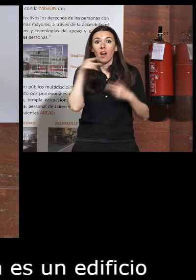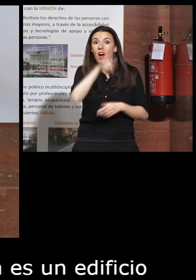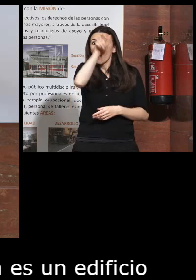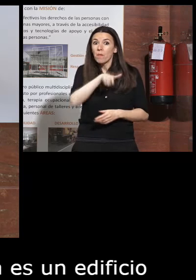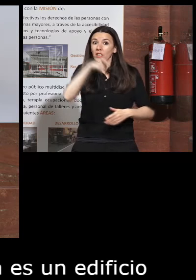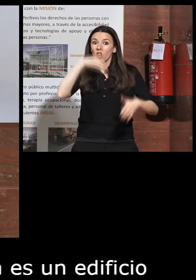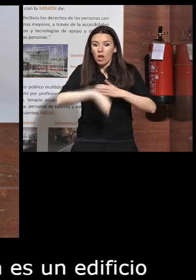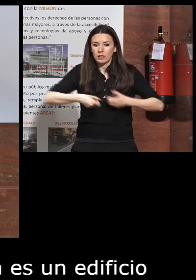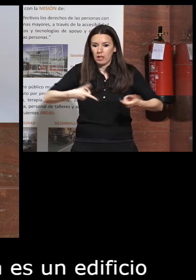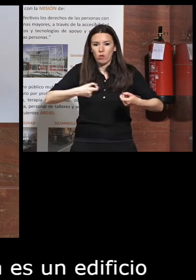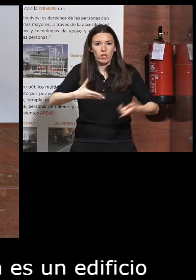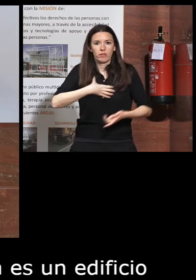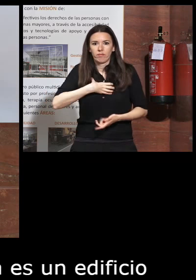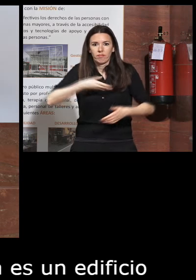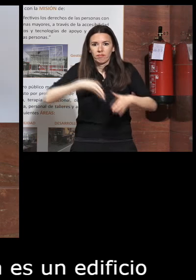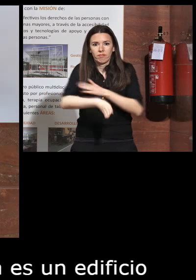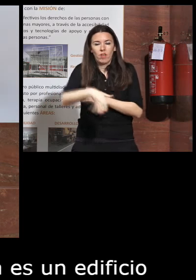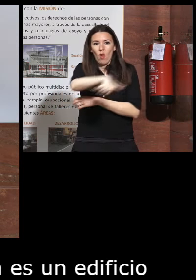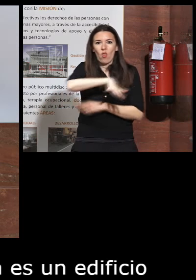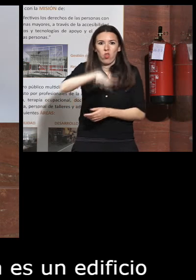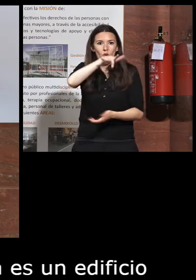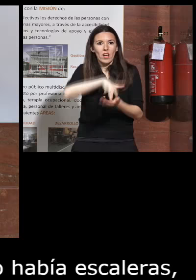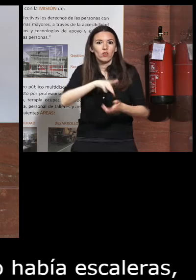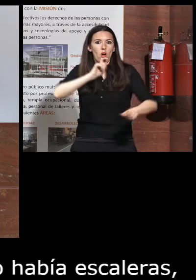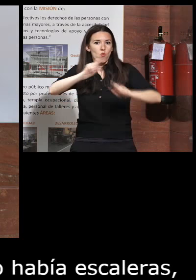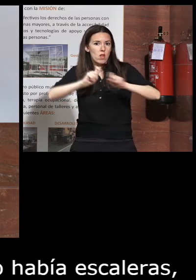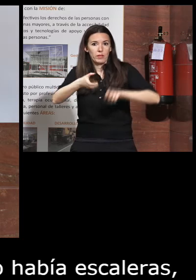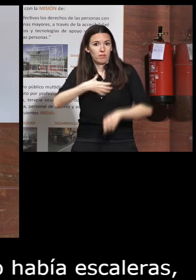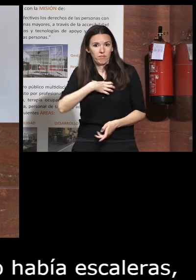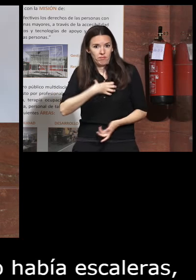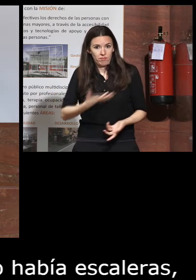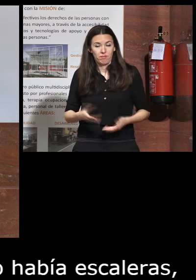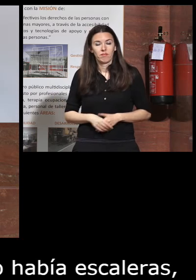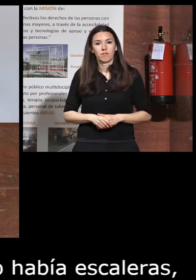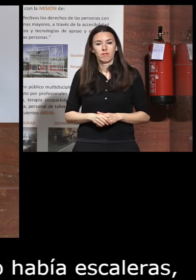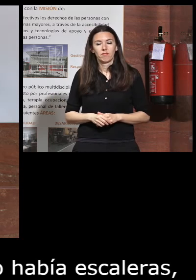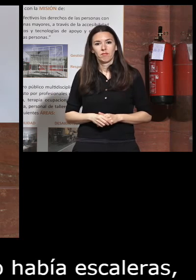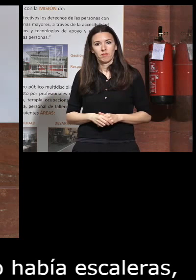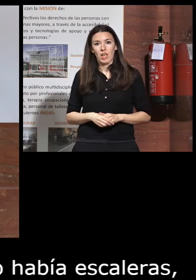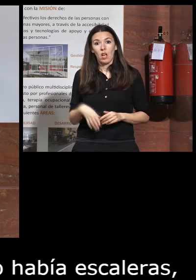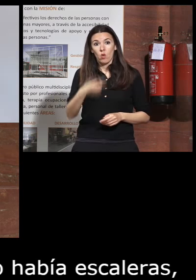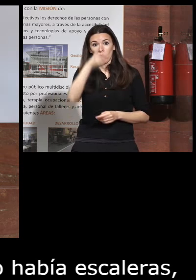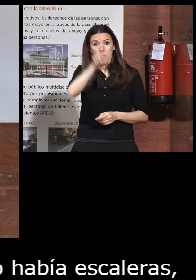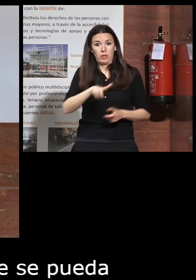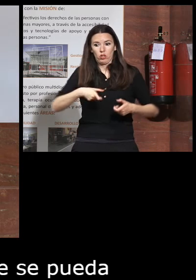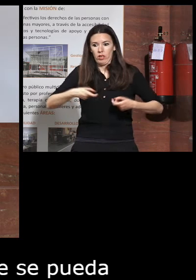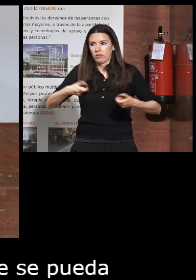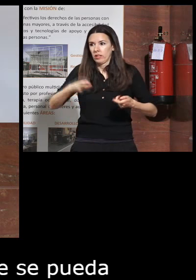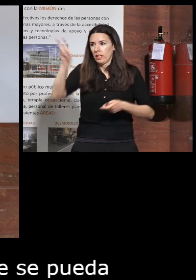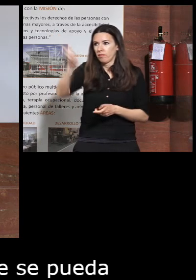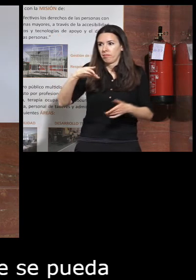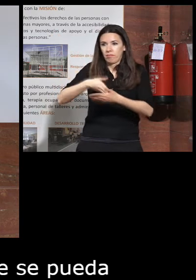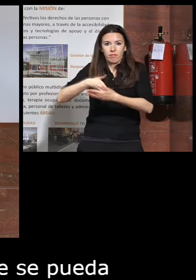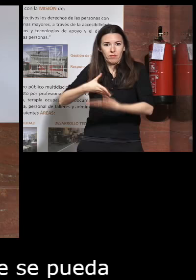que iba a enseñar la rueda no podía acceder al lugar donde se celebraba la rueda de prensa como si viniera una persona aquí en silla y no pudiera acceder a este